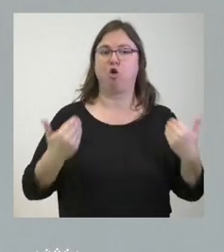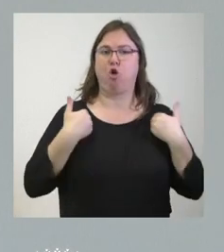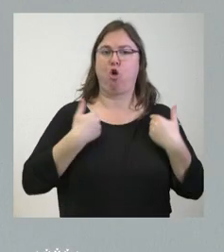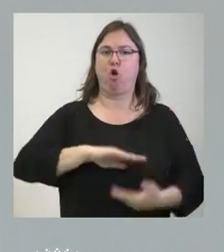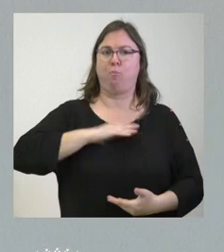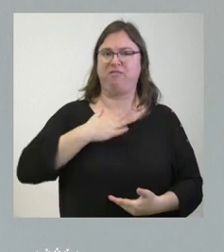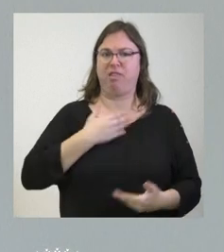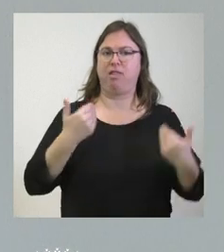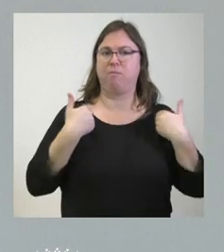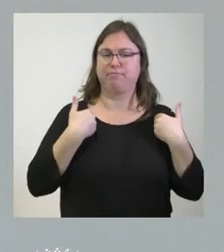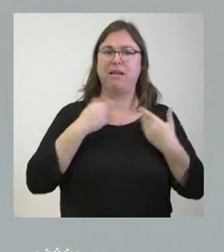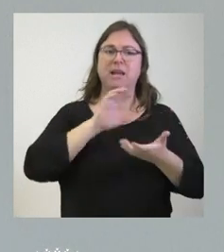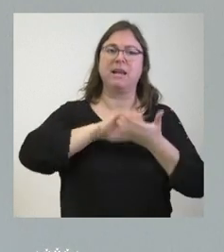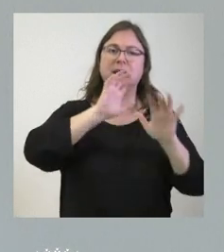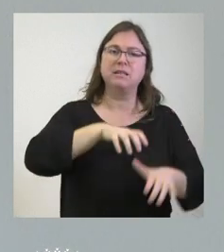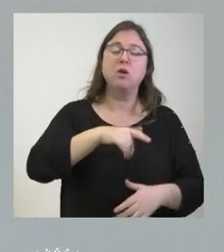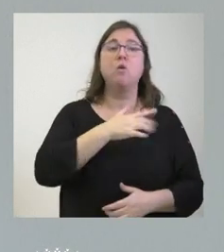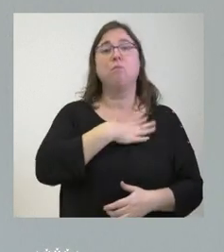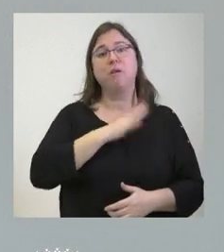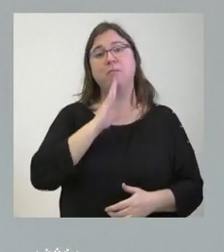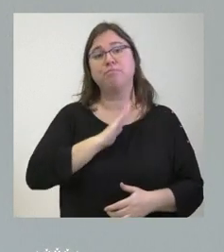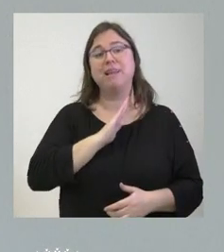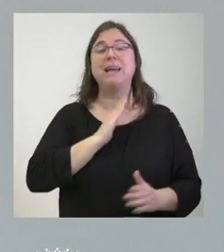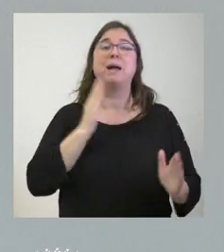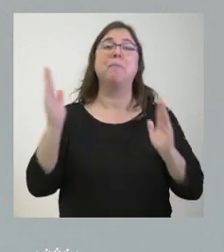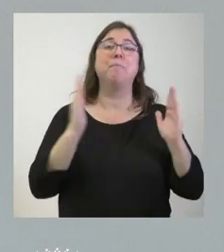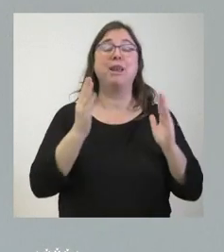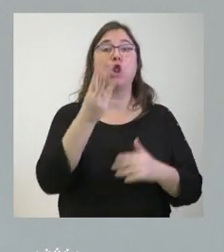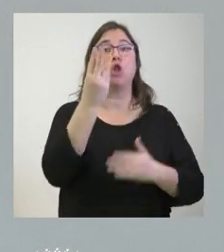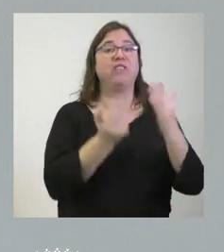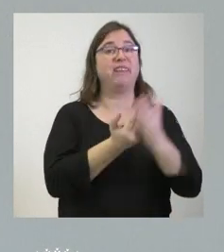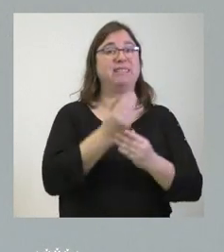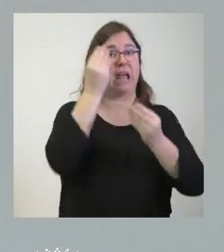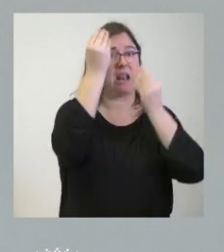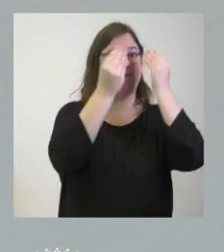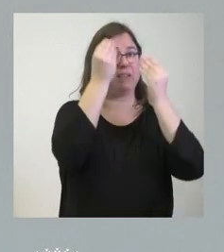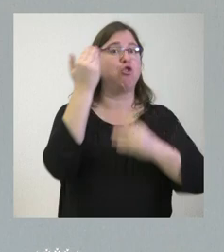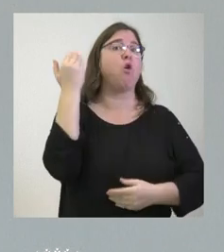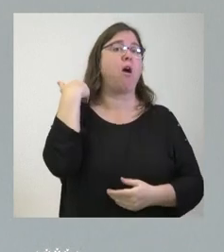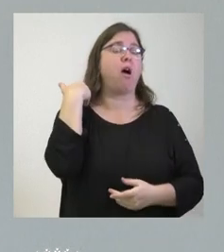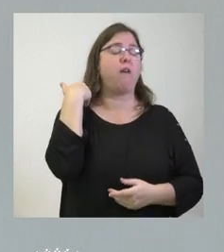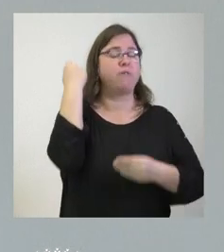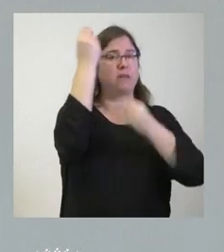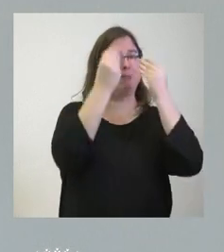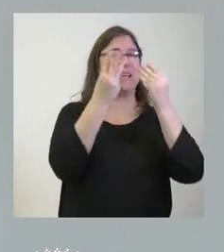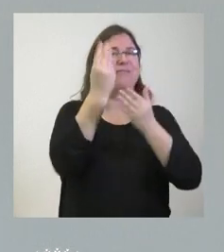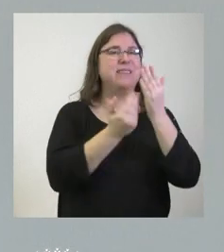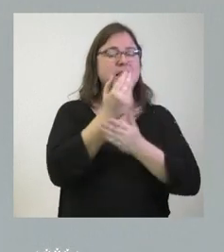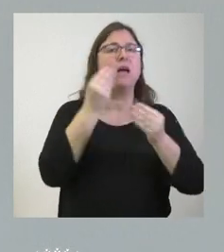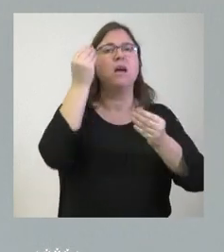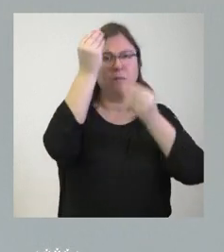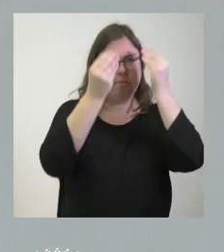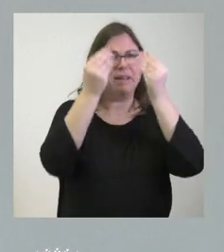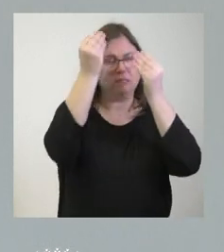creo que hubiera sido quizá oportuno mantener ese periodo de reflexión de tres días que existía anteriormente las reflexiones en estas cuestiones siempre son